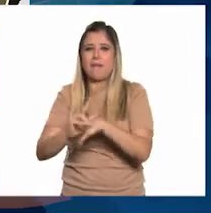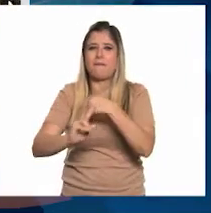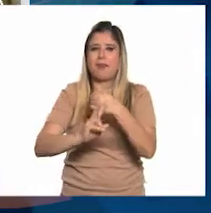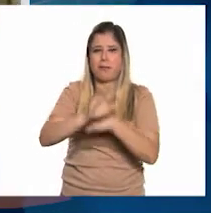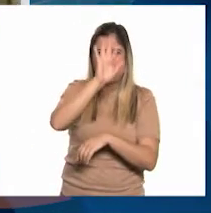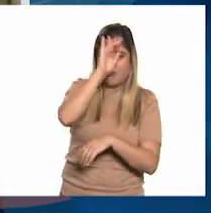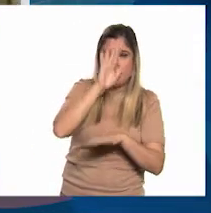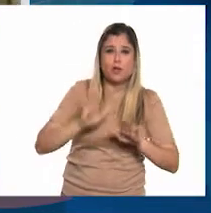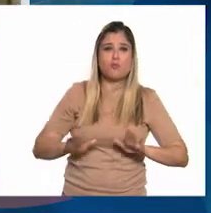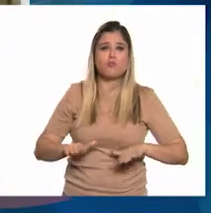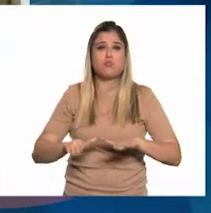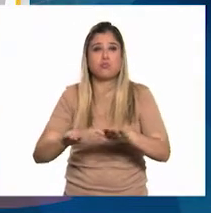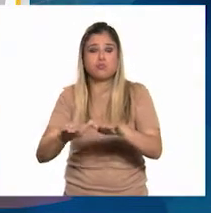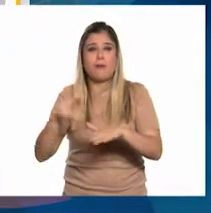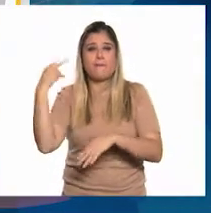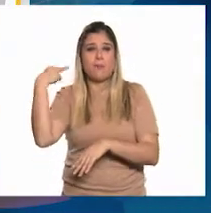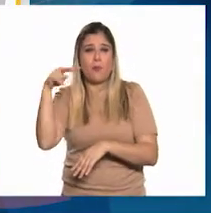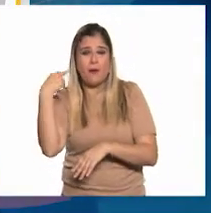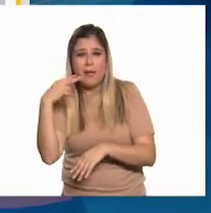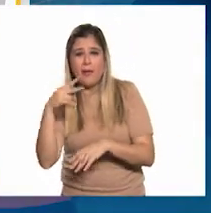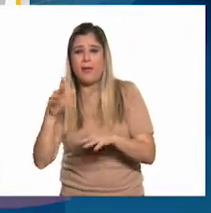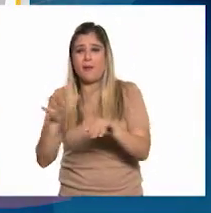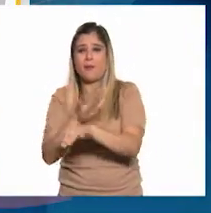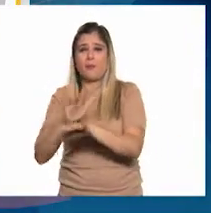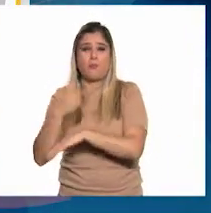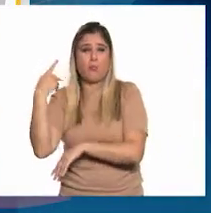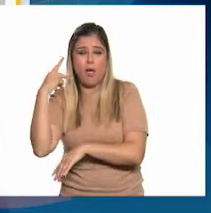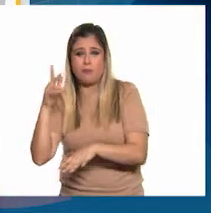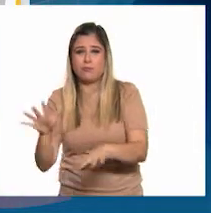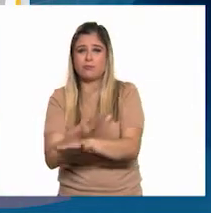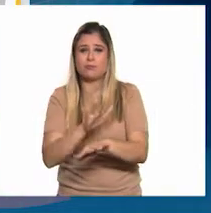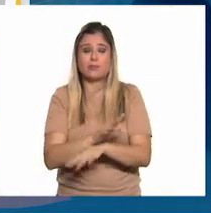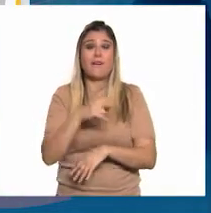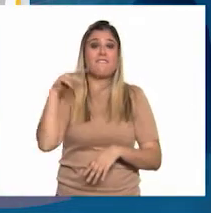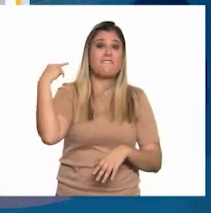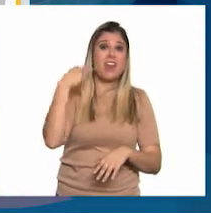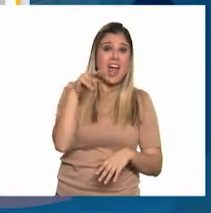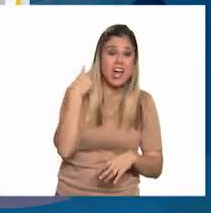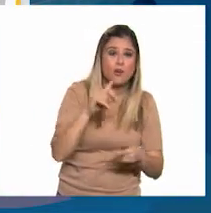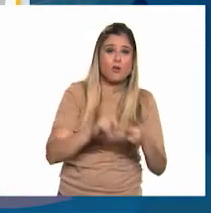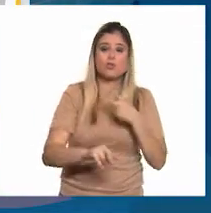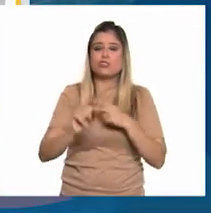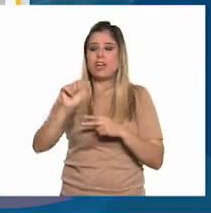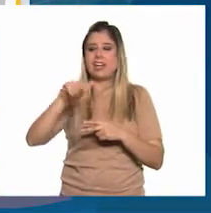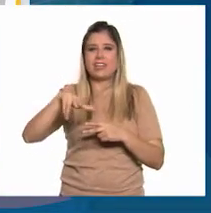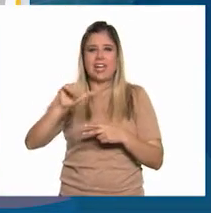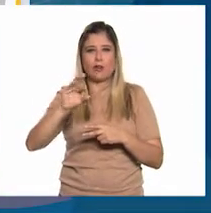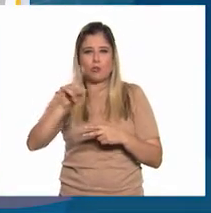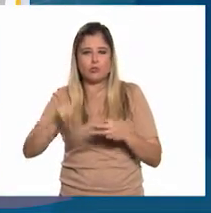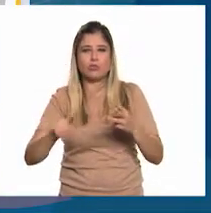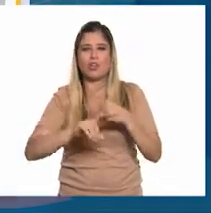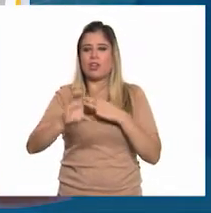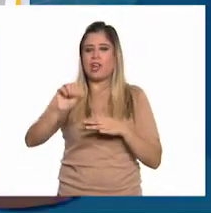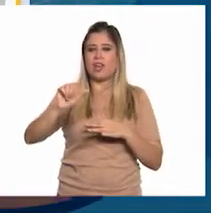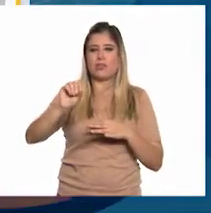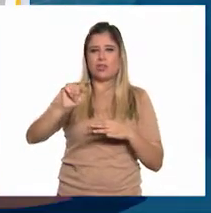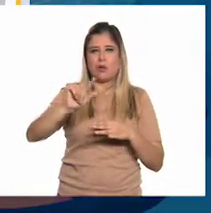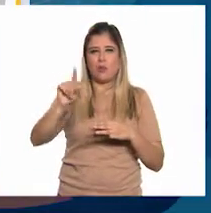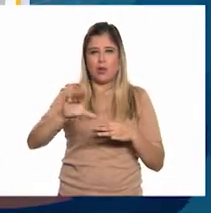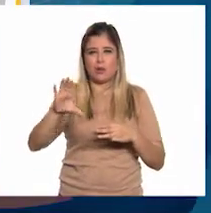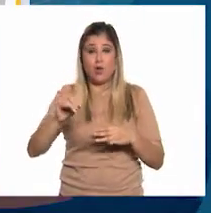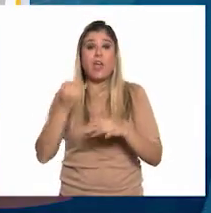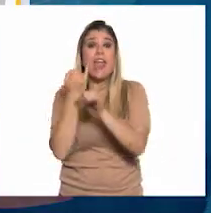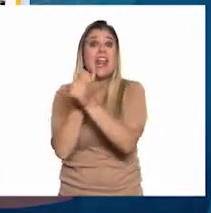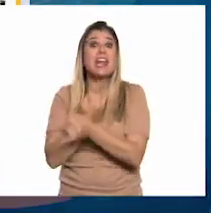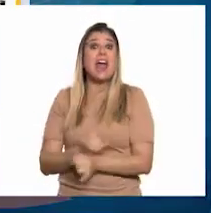textiles en Puebla y Veracruz. Se modernizaron los puertos como el de Veracruz, como Salina Cruz, como Coatzacoalcos. Se inauguró el